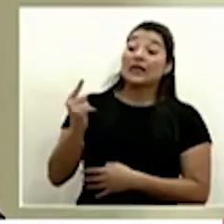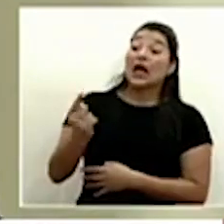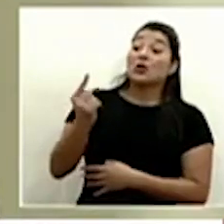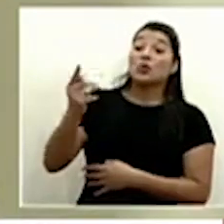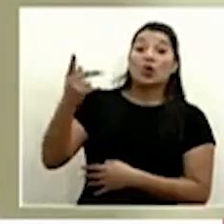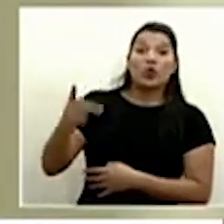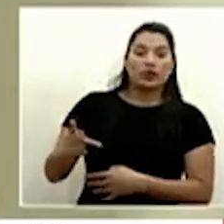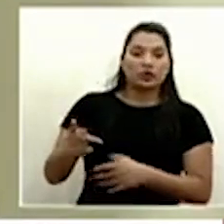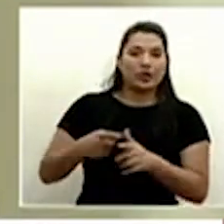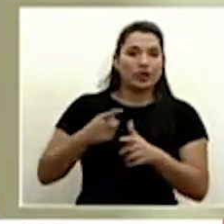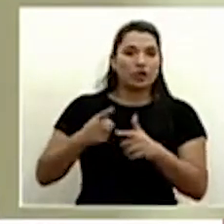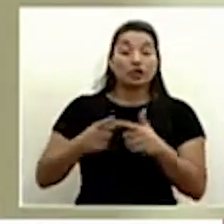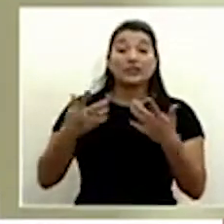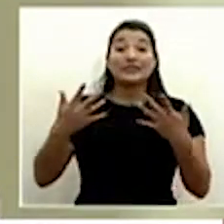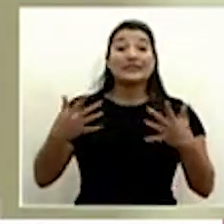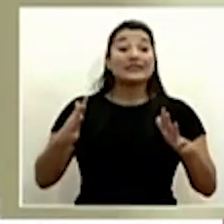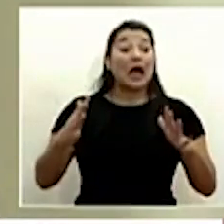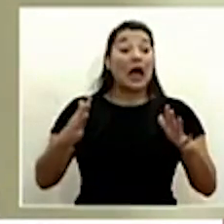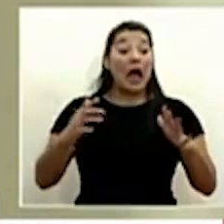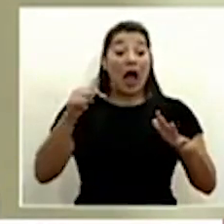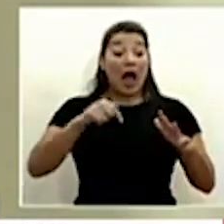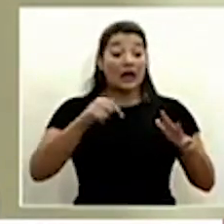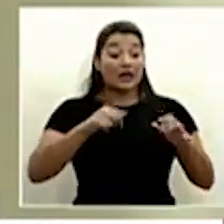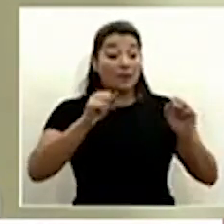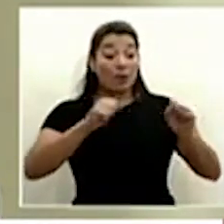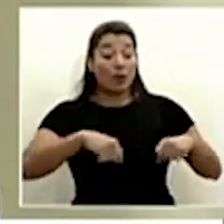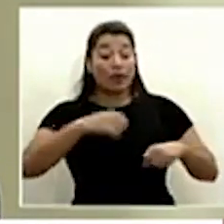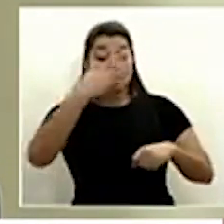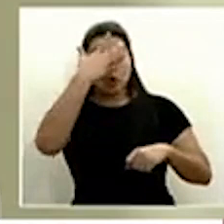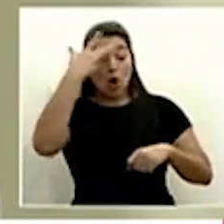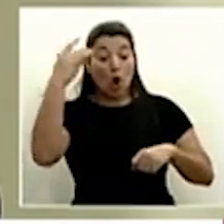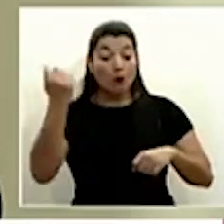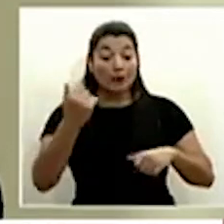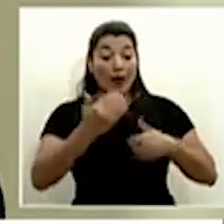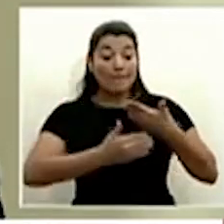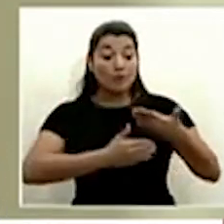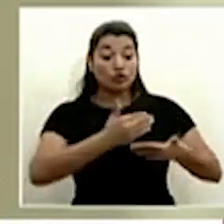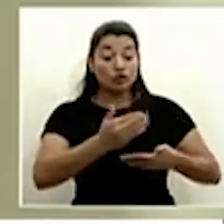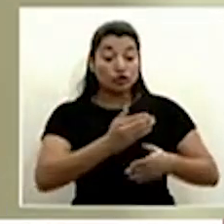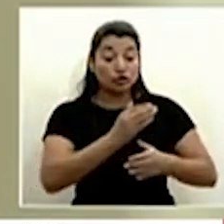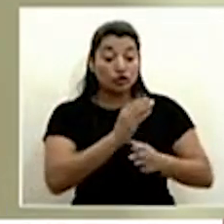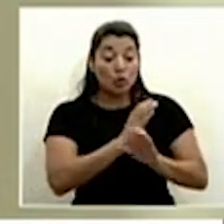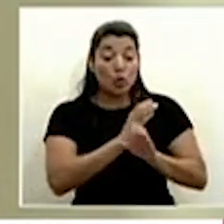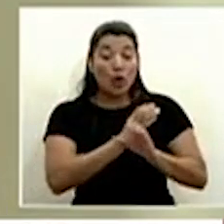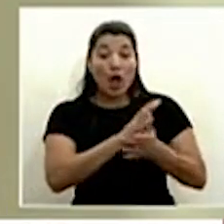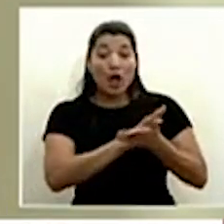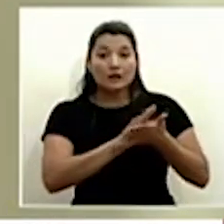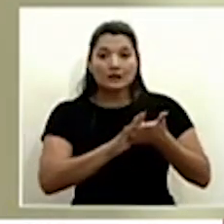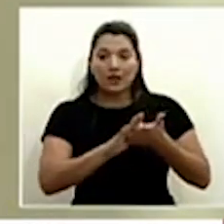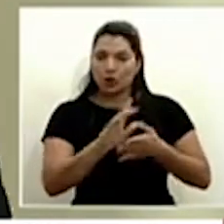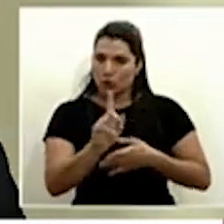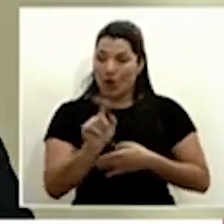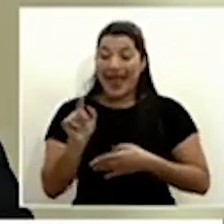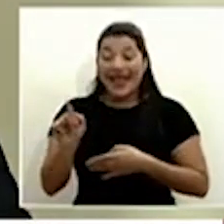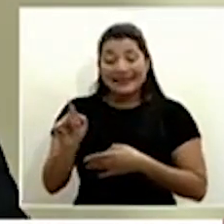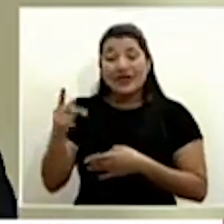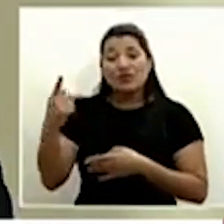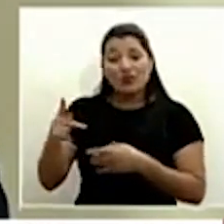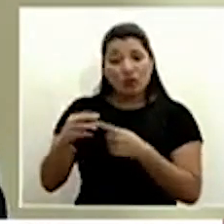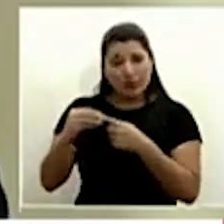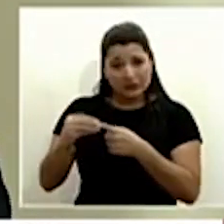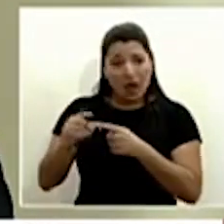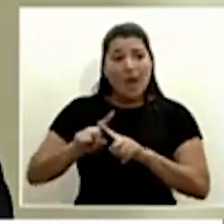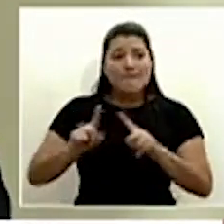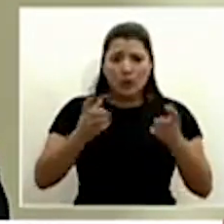ya todos podemos olvidarnos de los protocolos y de todas las medidas porque es el riesgo principal. Pero hay un riesgo también